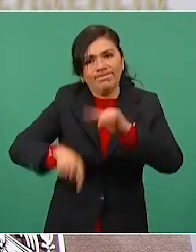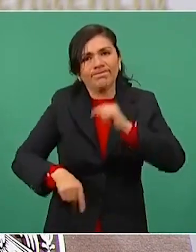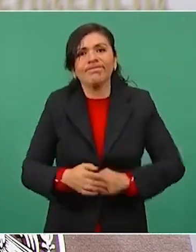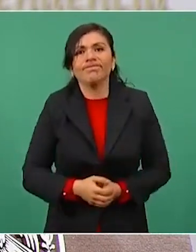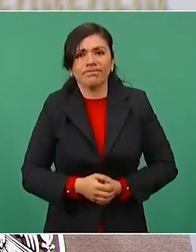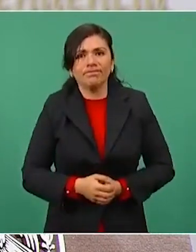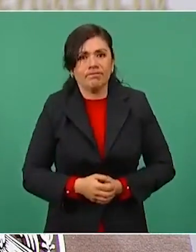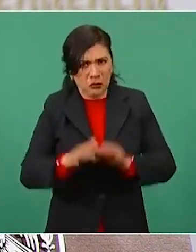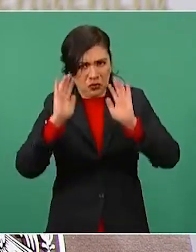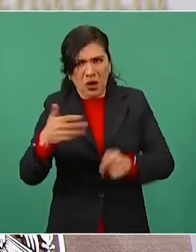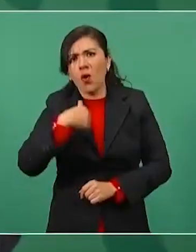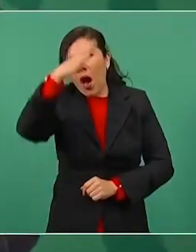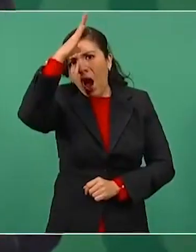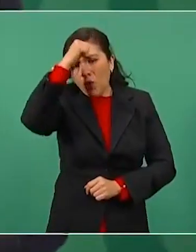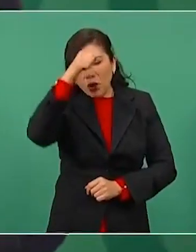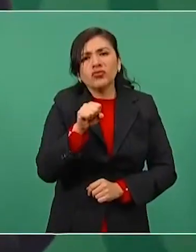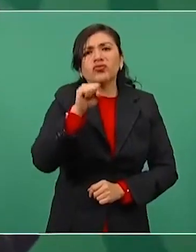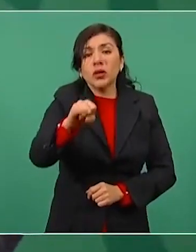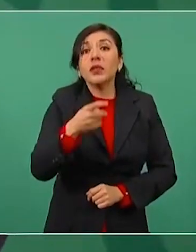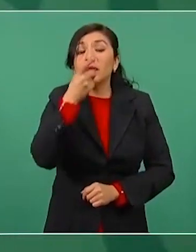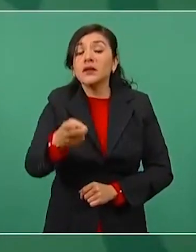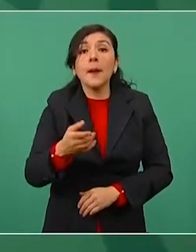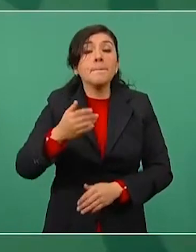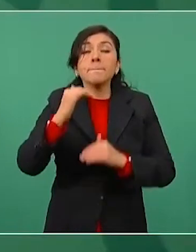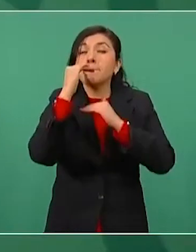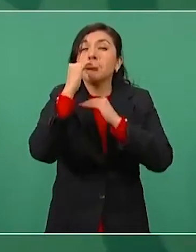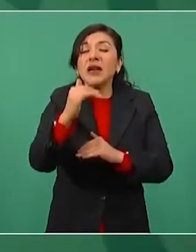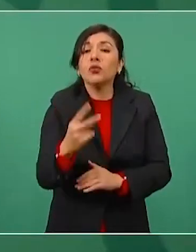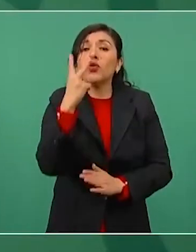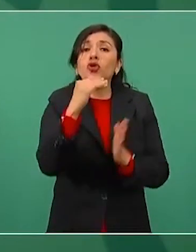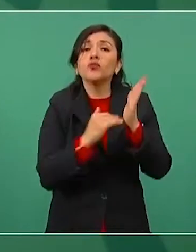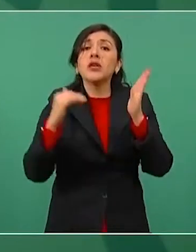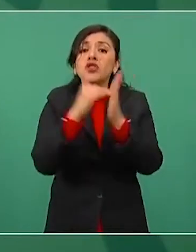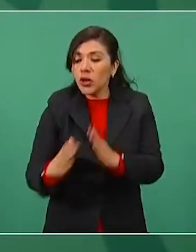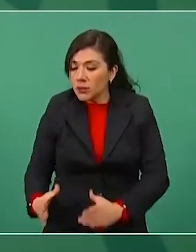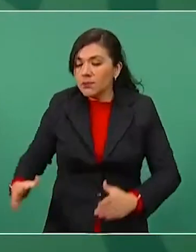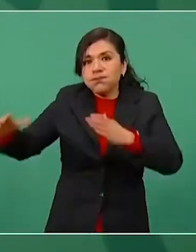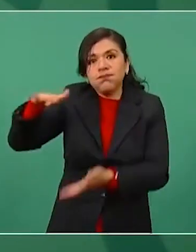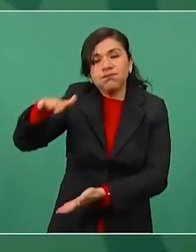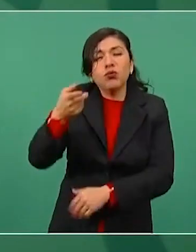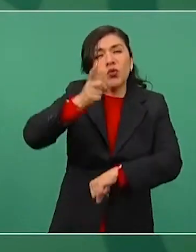Ya hicimos el compromiso de que no vamos a extraer más de dos millones de barriles diarios de cruz.